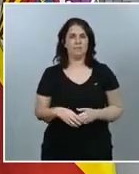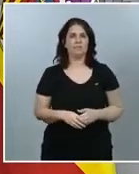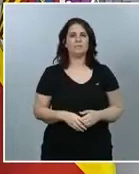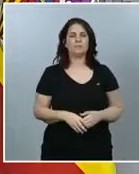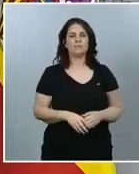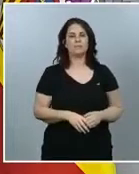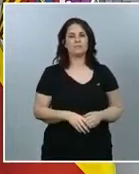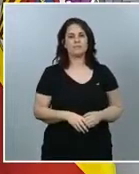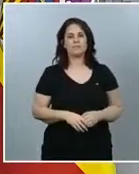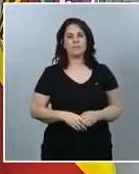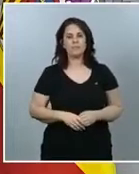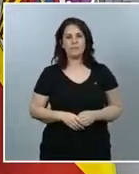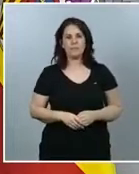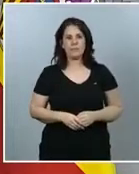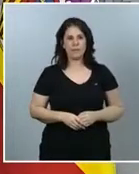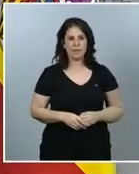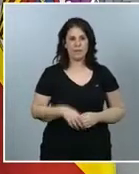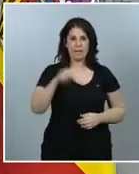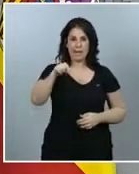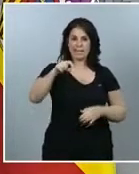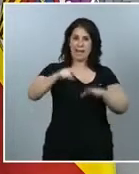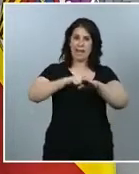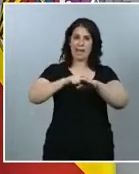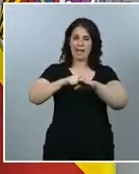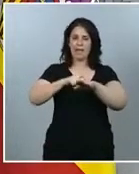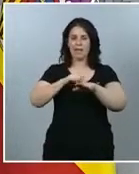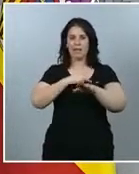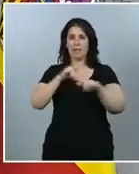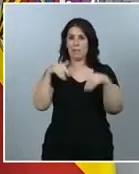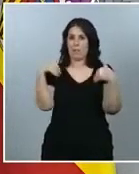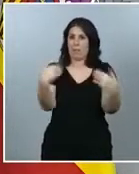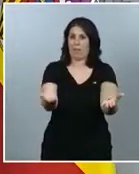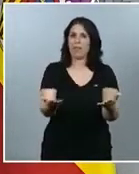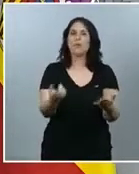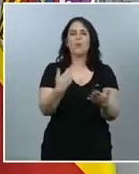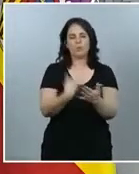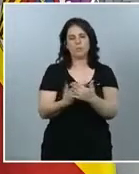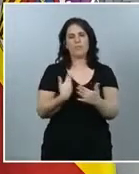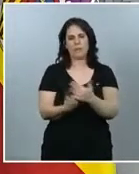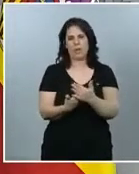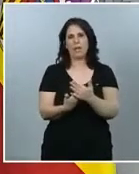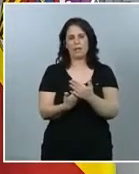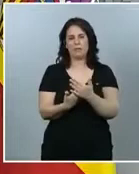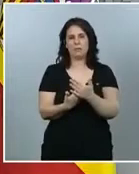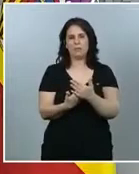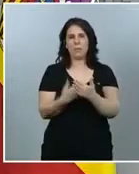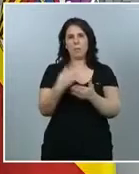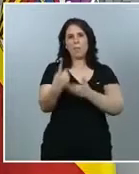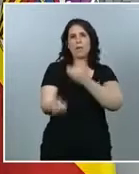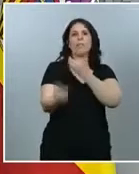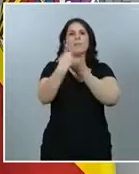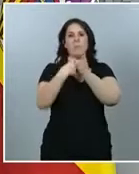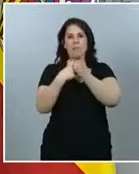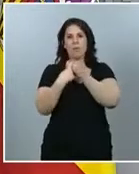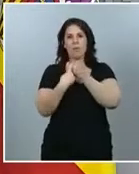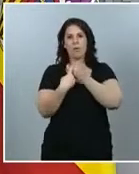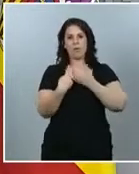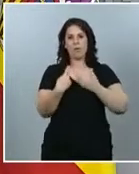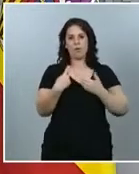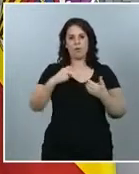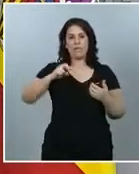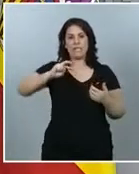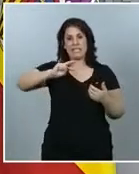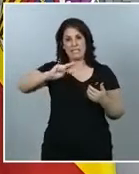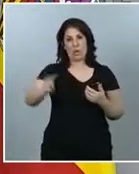espíritu altruista el que justifica la participación que hemos tenido nuevamente en la segunda ola del